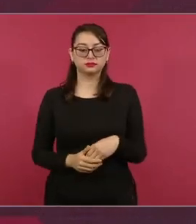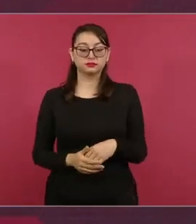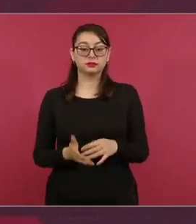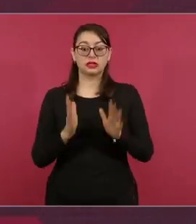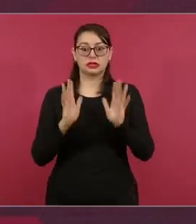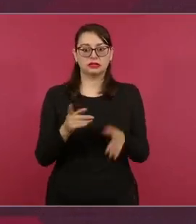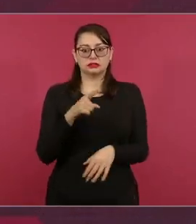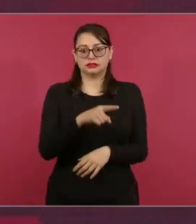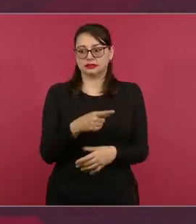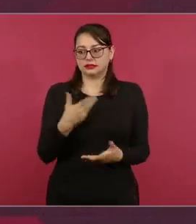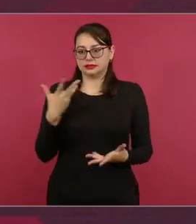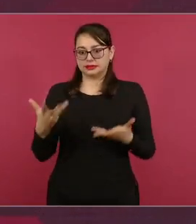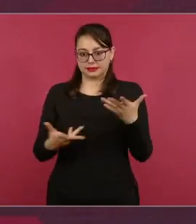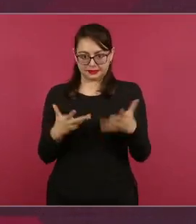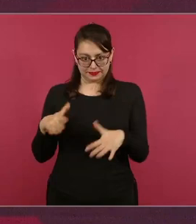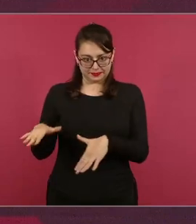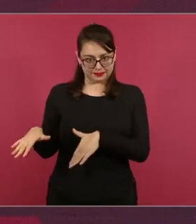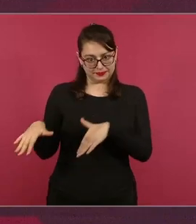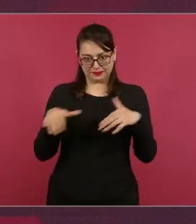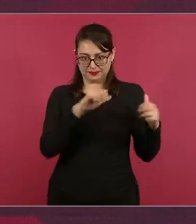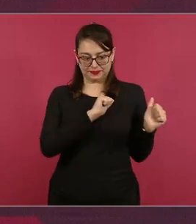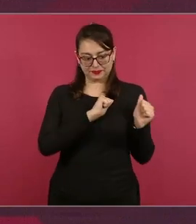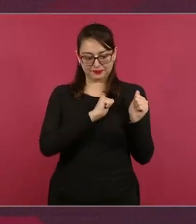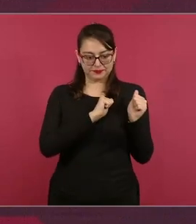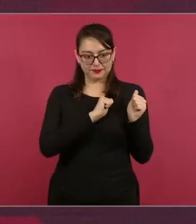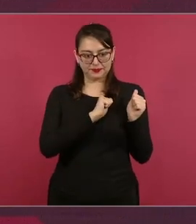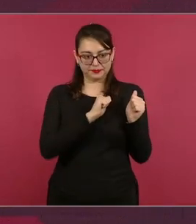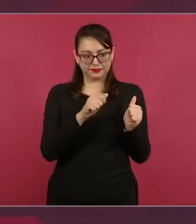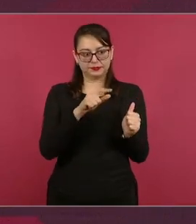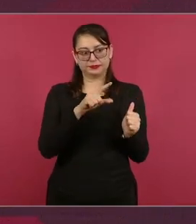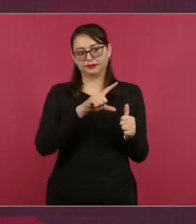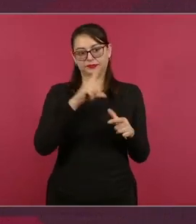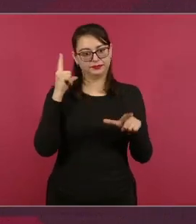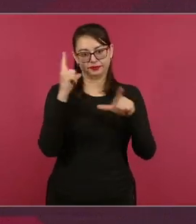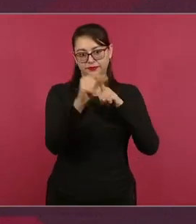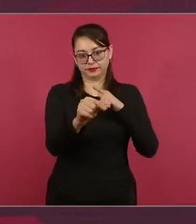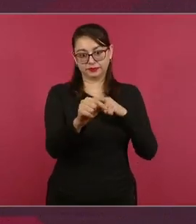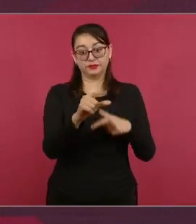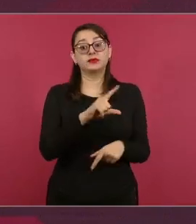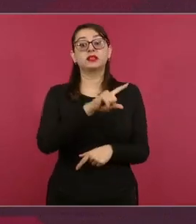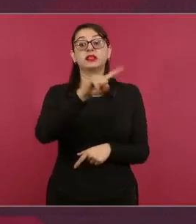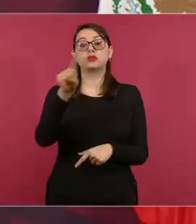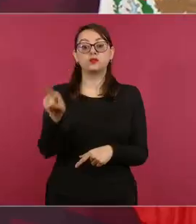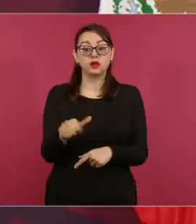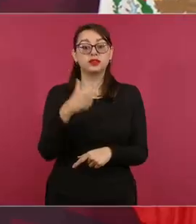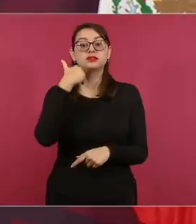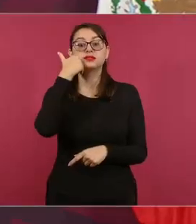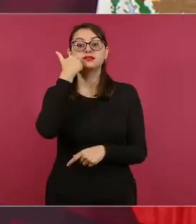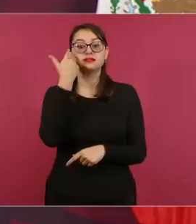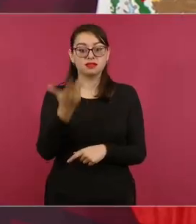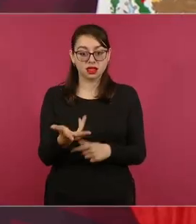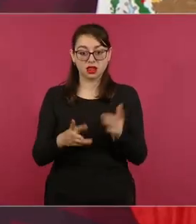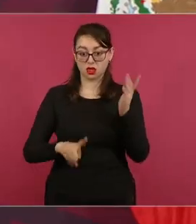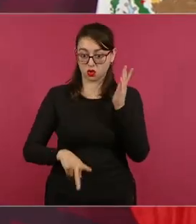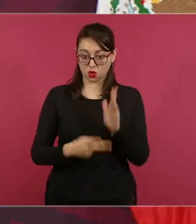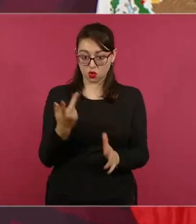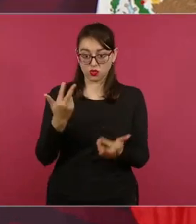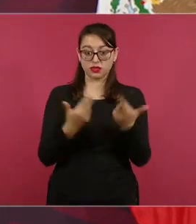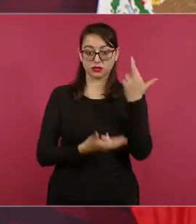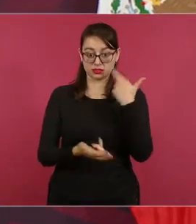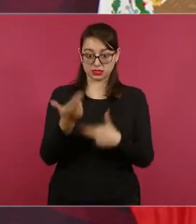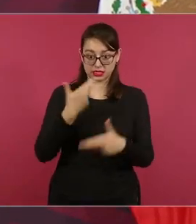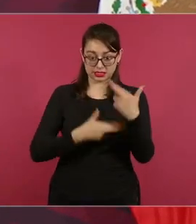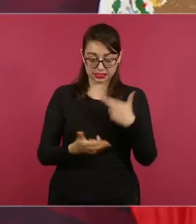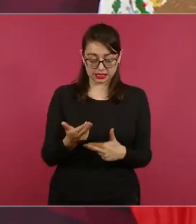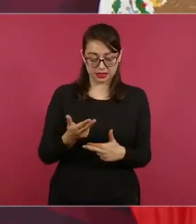queriendo volverse a meter, ya cuando estaba el